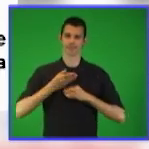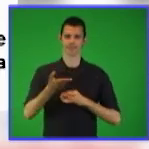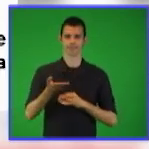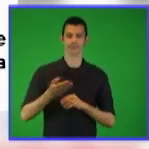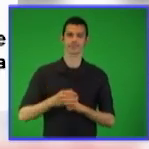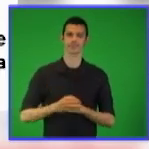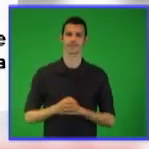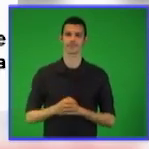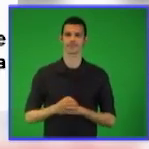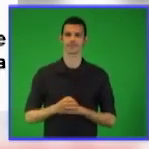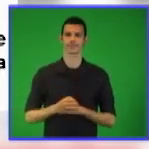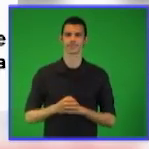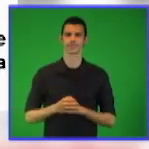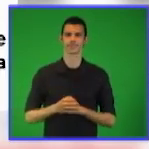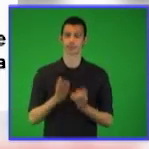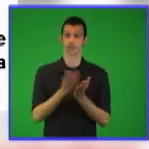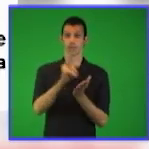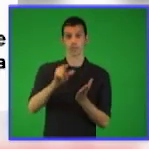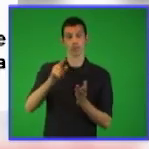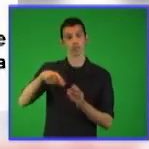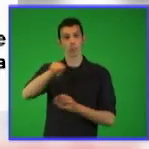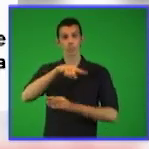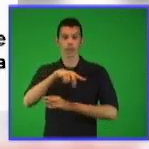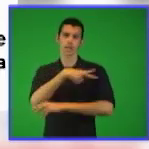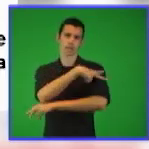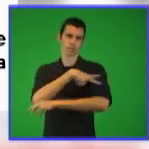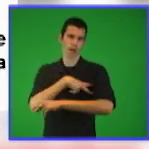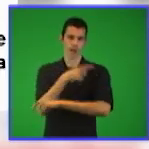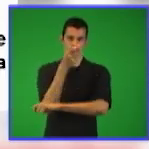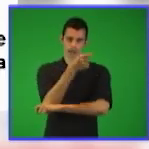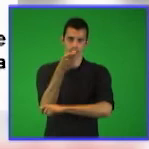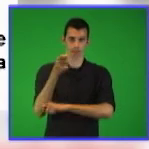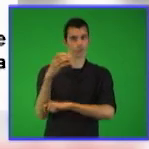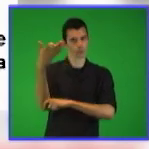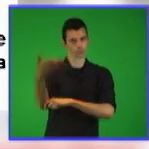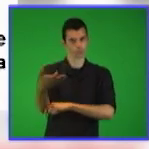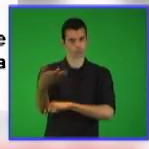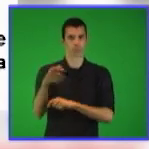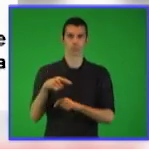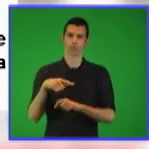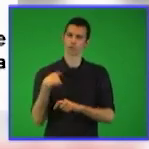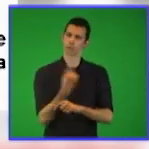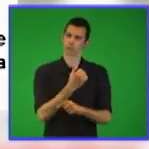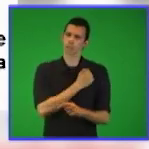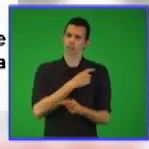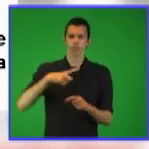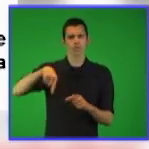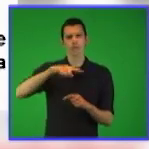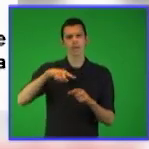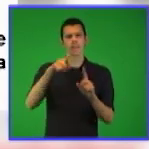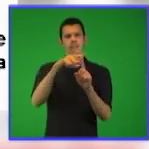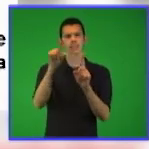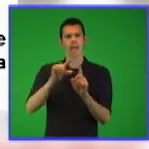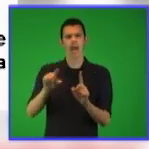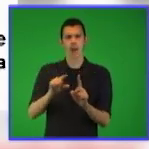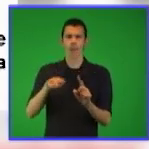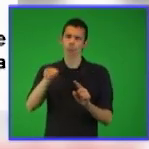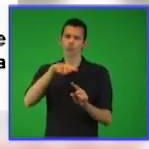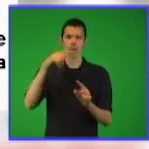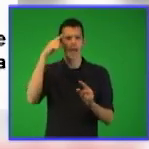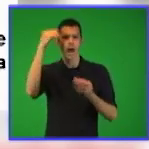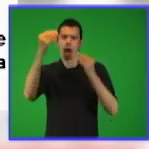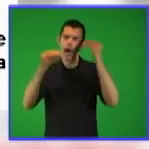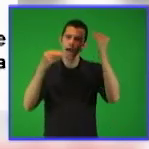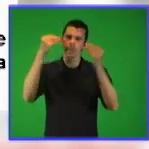formación de secundaria básica. A estos estudiantes les vamos a sistematizar los